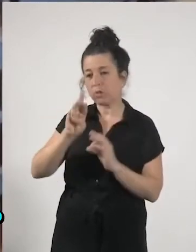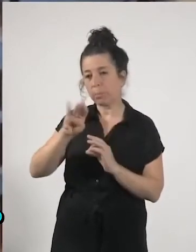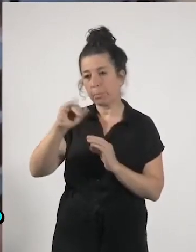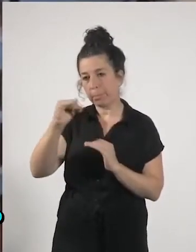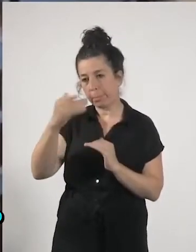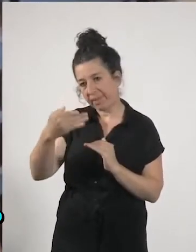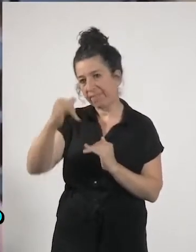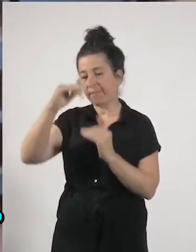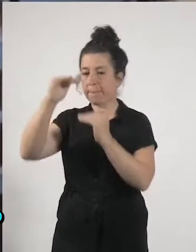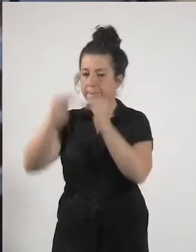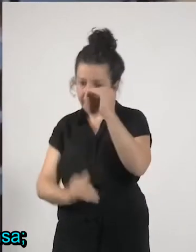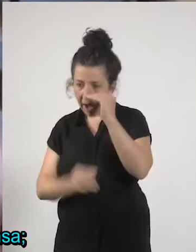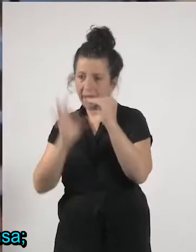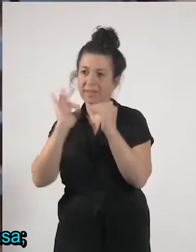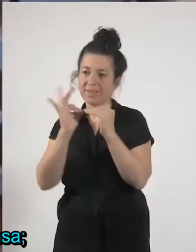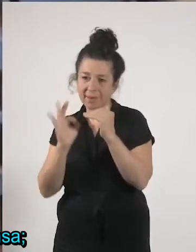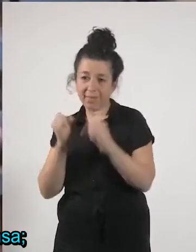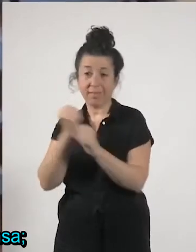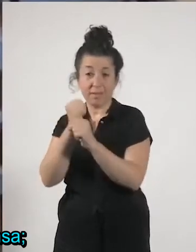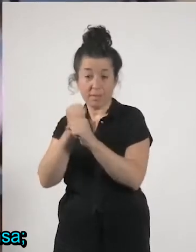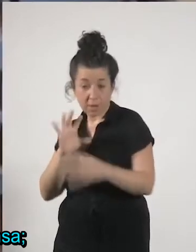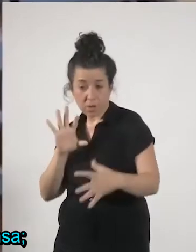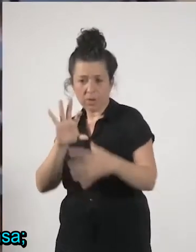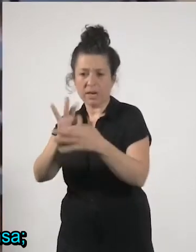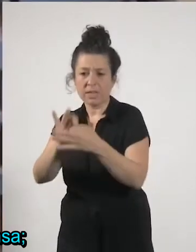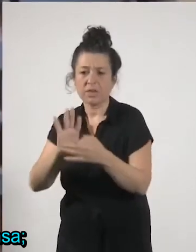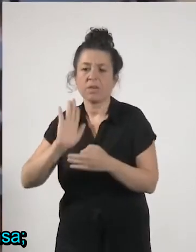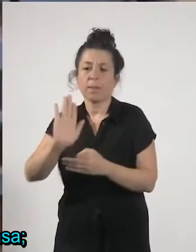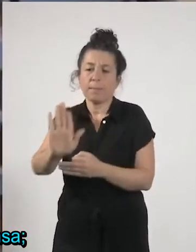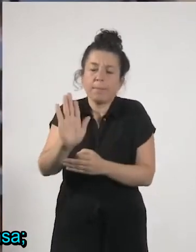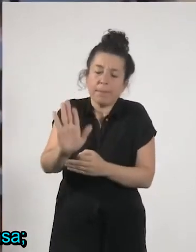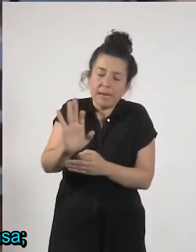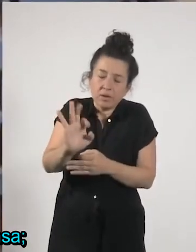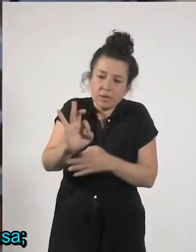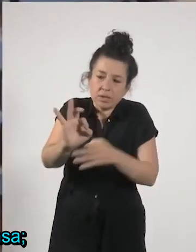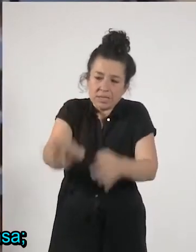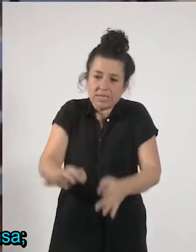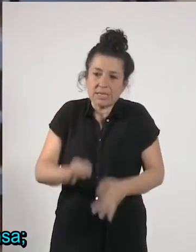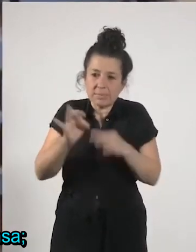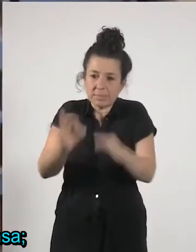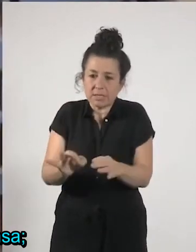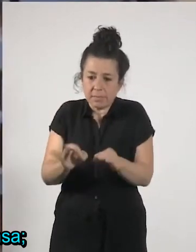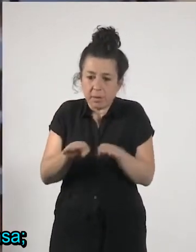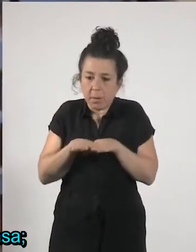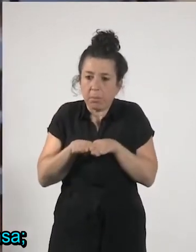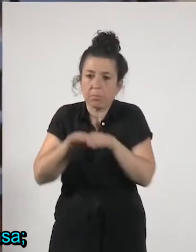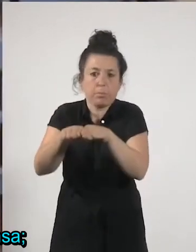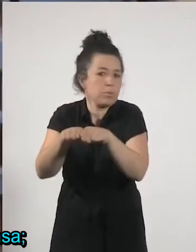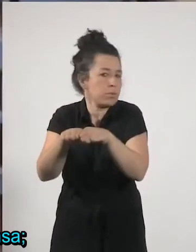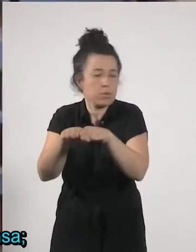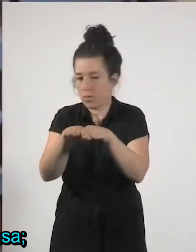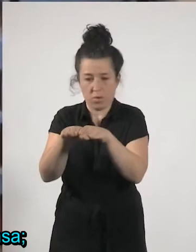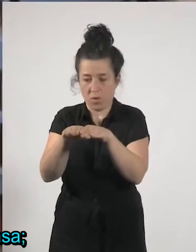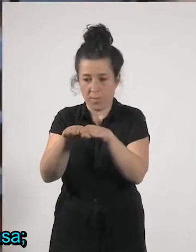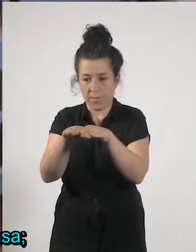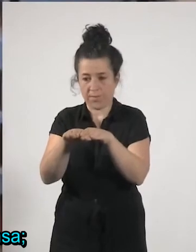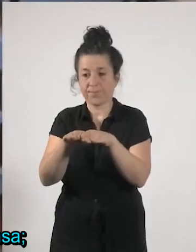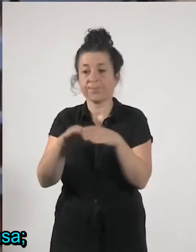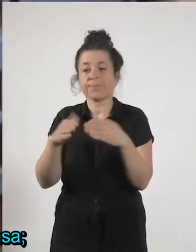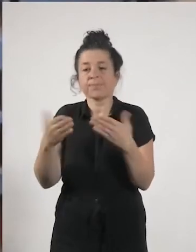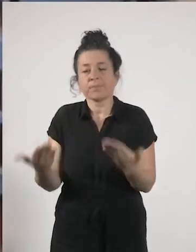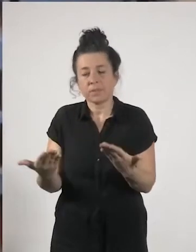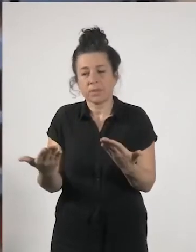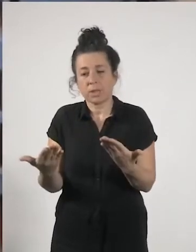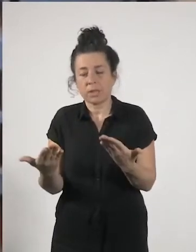está relacionado con el empleo pero bueno no siempre de manera tan directa como como se